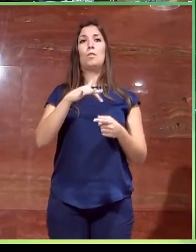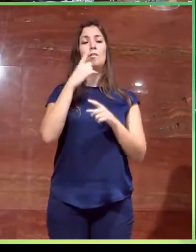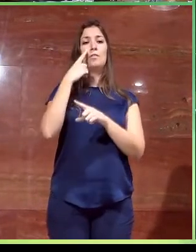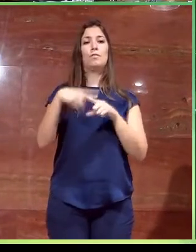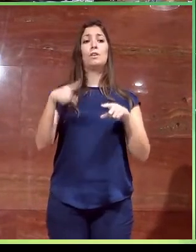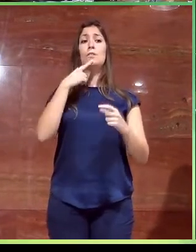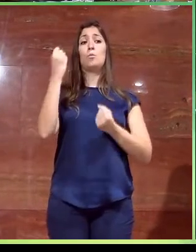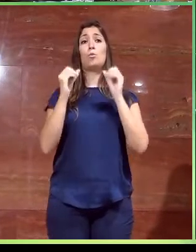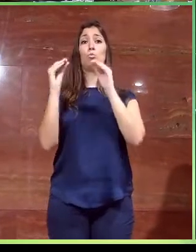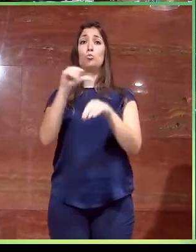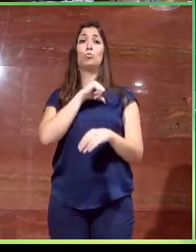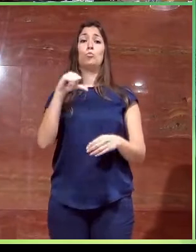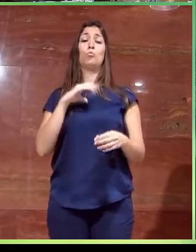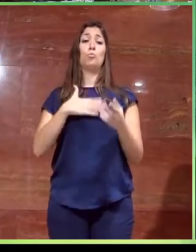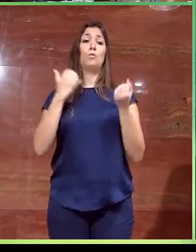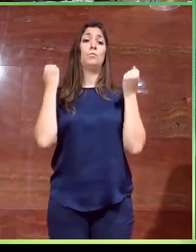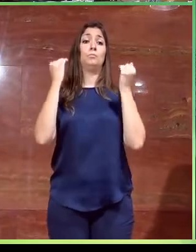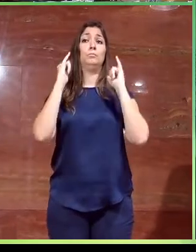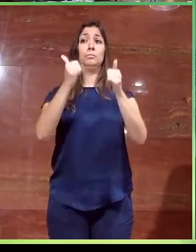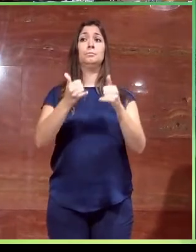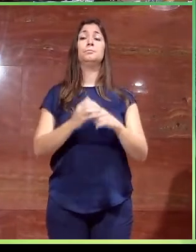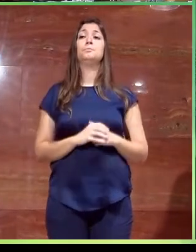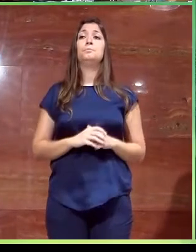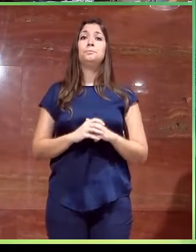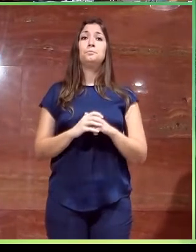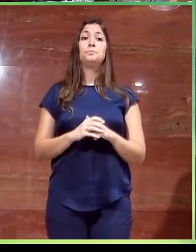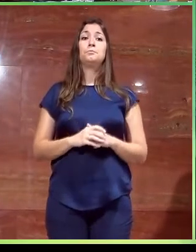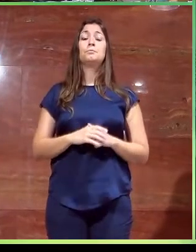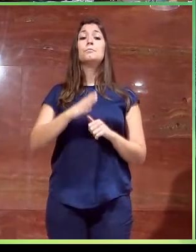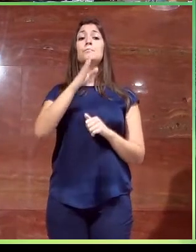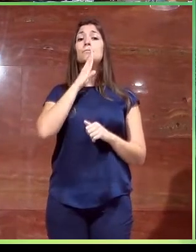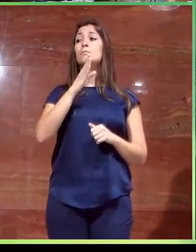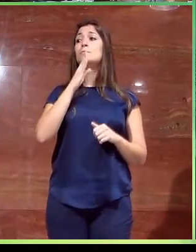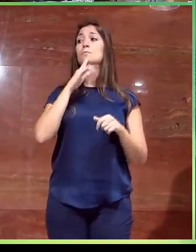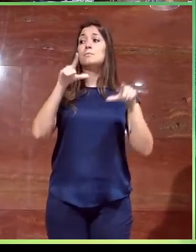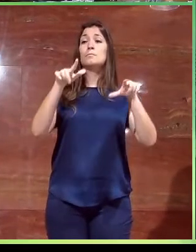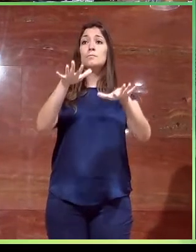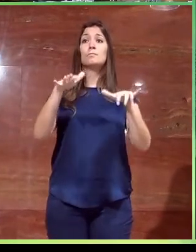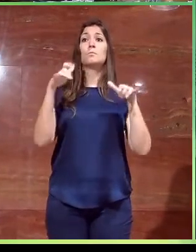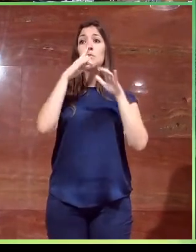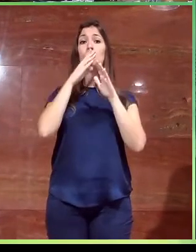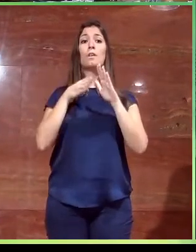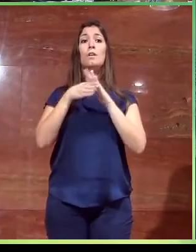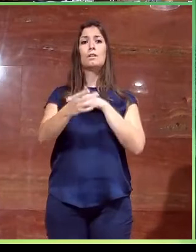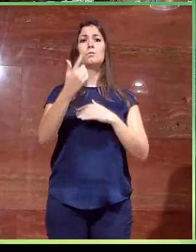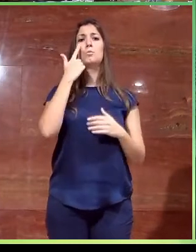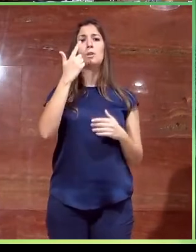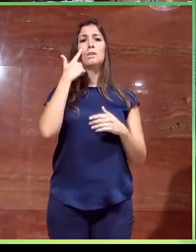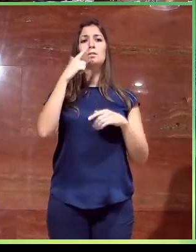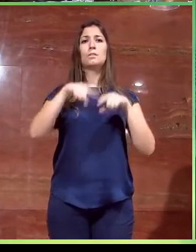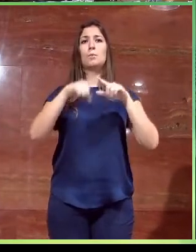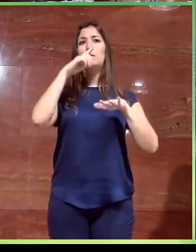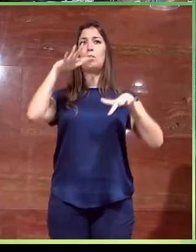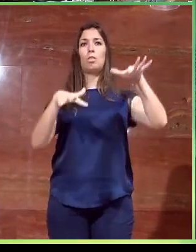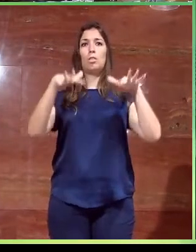en vehículo privado. En este acceso al salón de actos, como veis aquí, aparecen ya distintos desniveles,